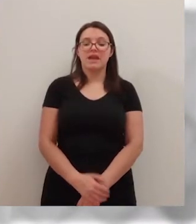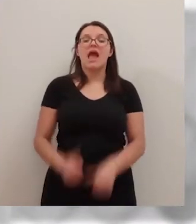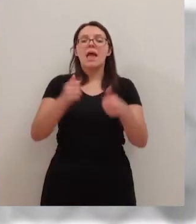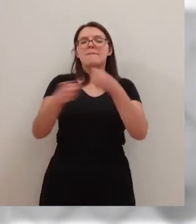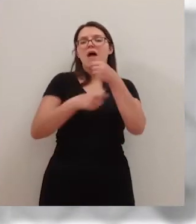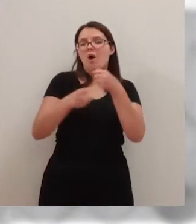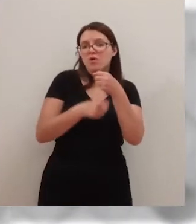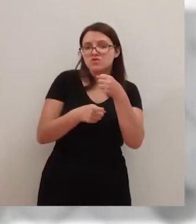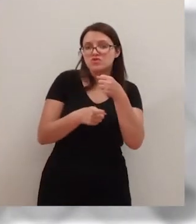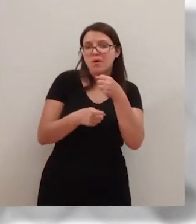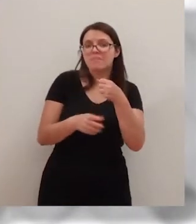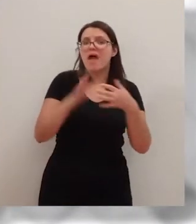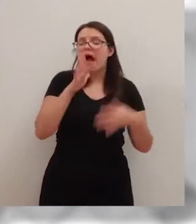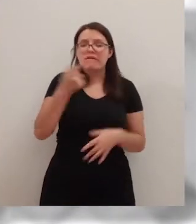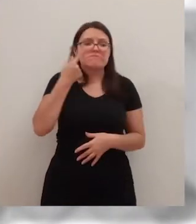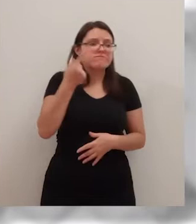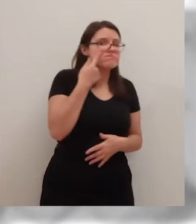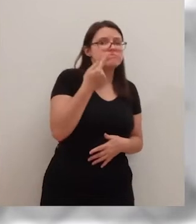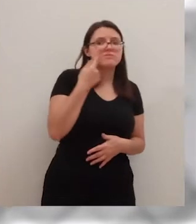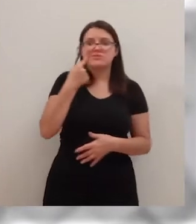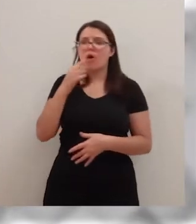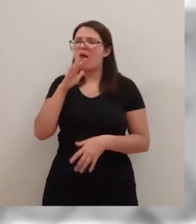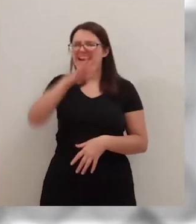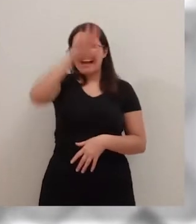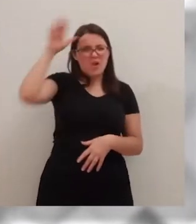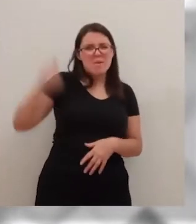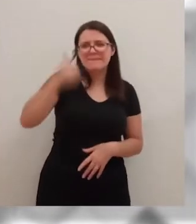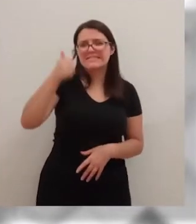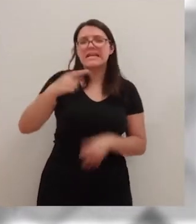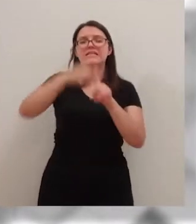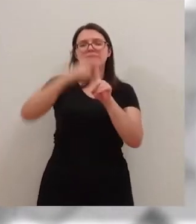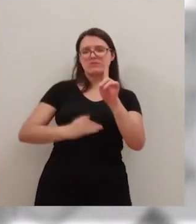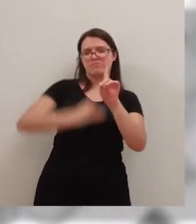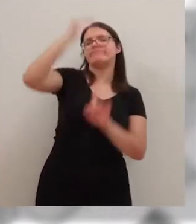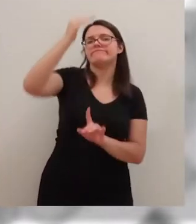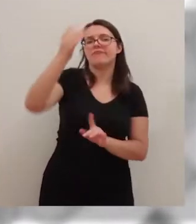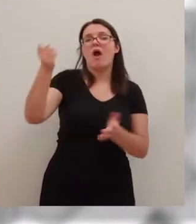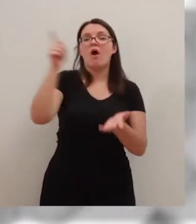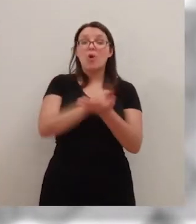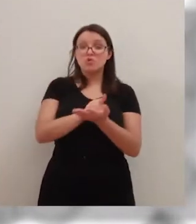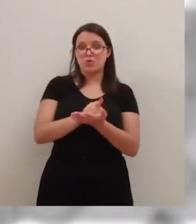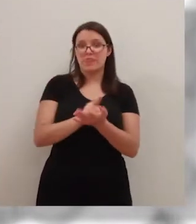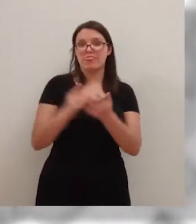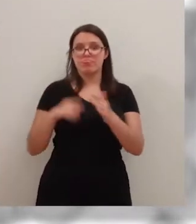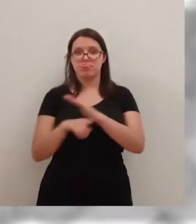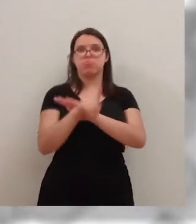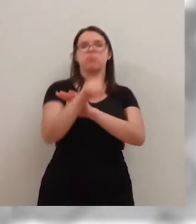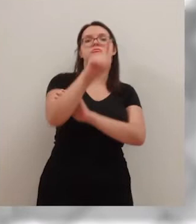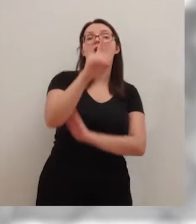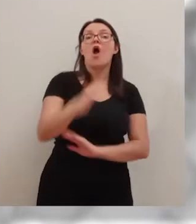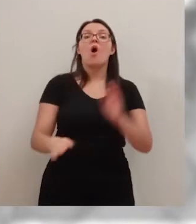Comienza agosto y como habrán comprobado, lo hace con más calor. Las temperaturas vuelven a repuntar una escalada que